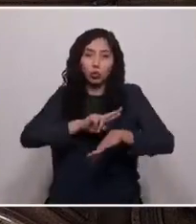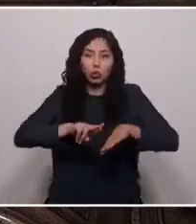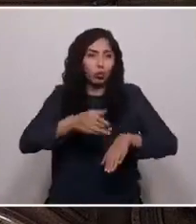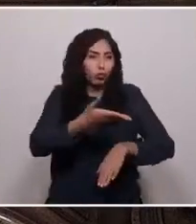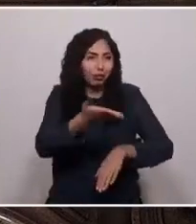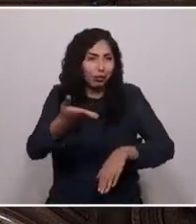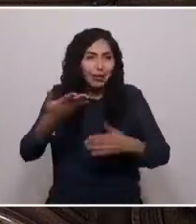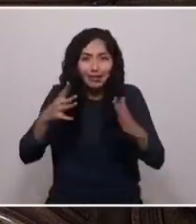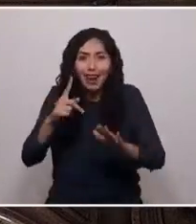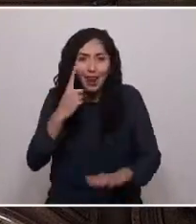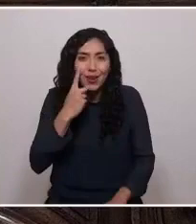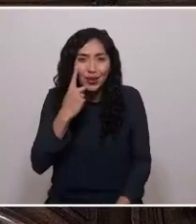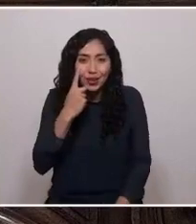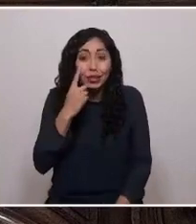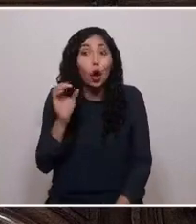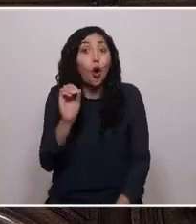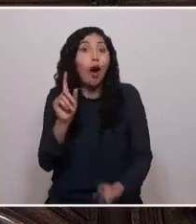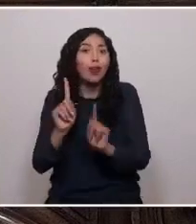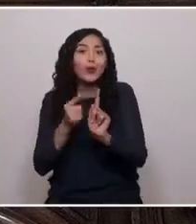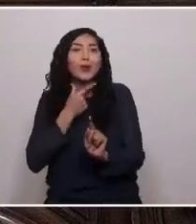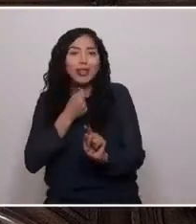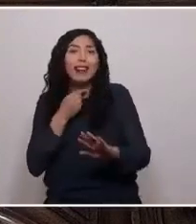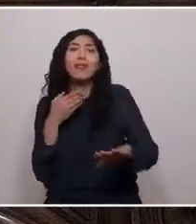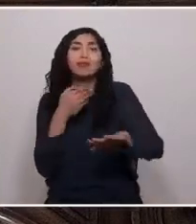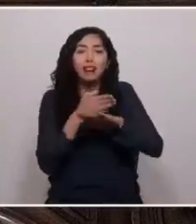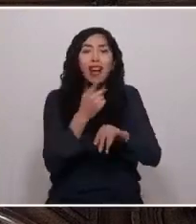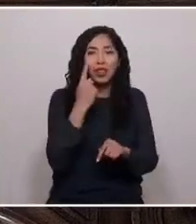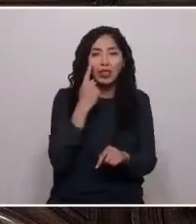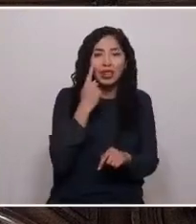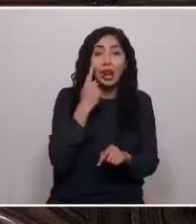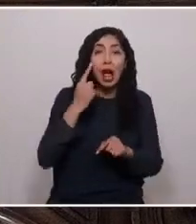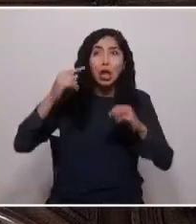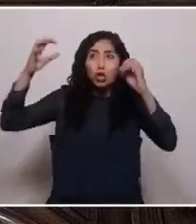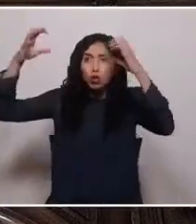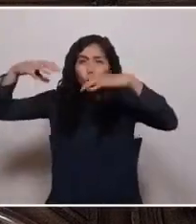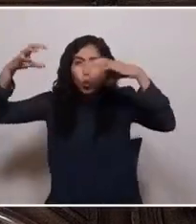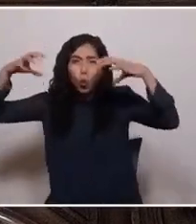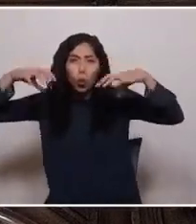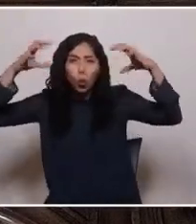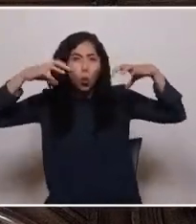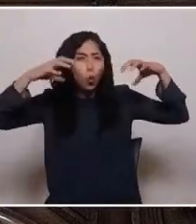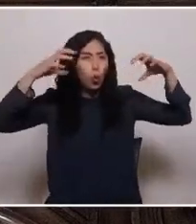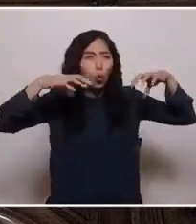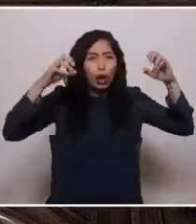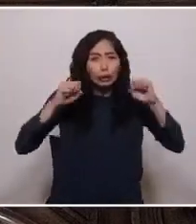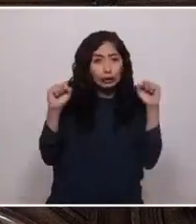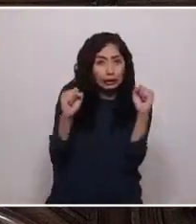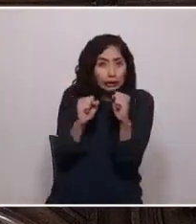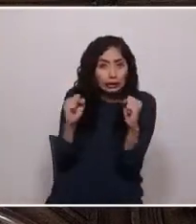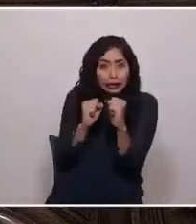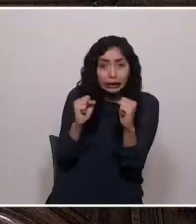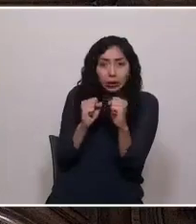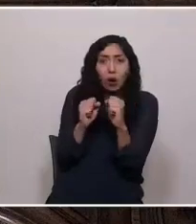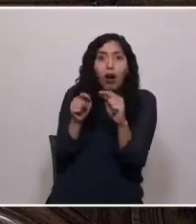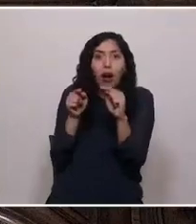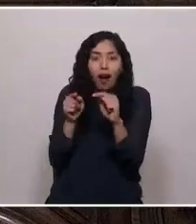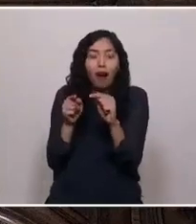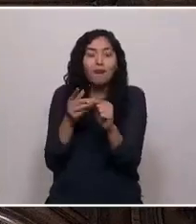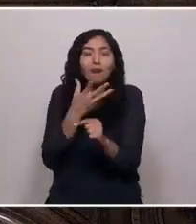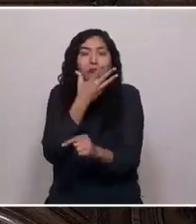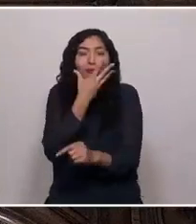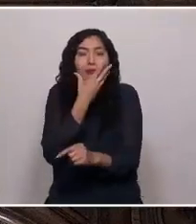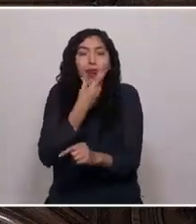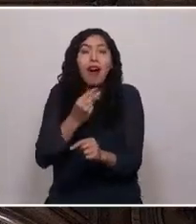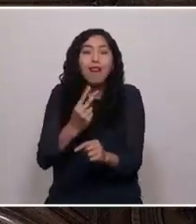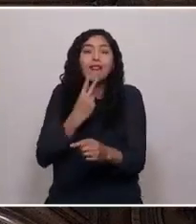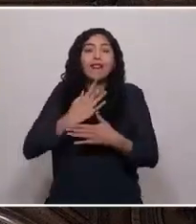conocen o quieren conocer, donde la lluvia, llovizna y en el frío se desarrolla una maravillosa vida